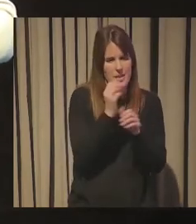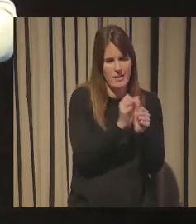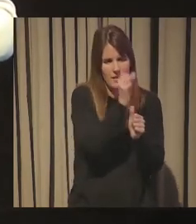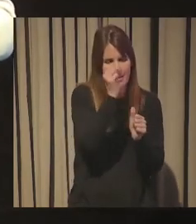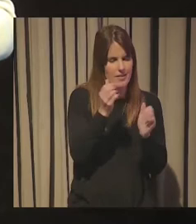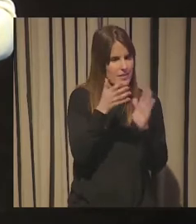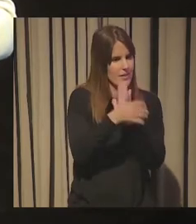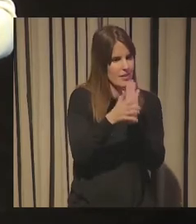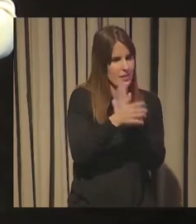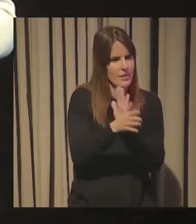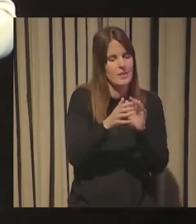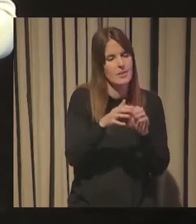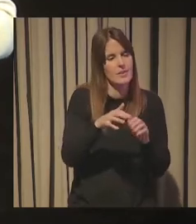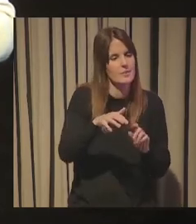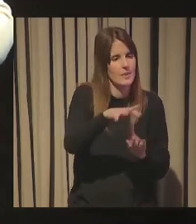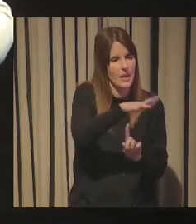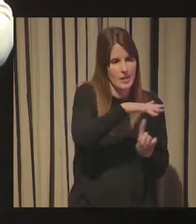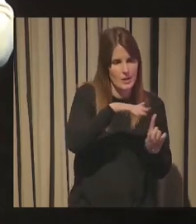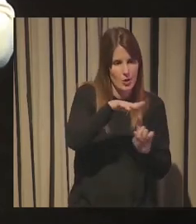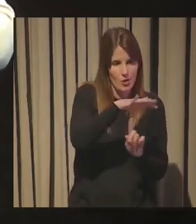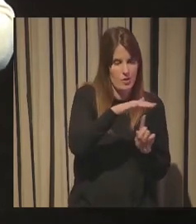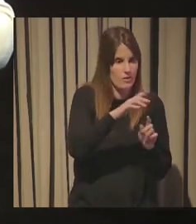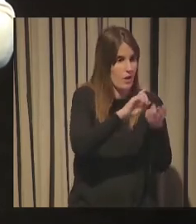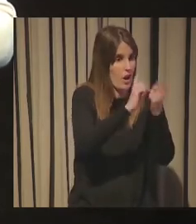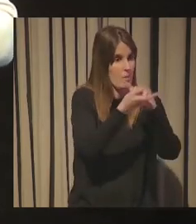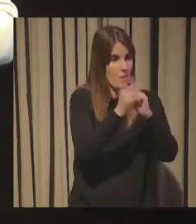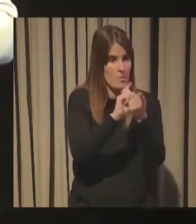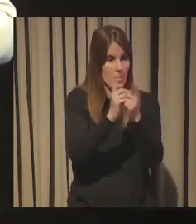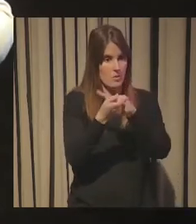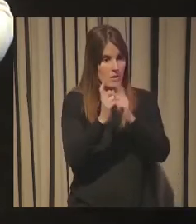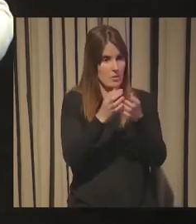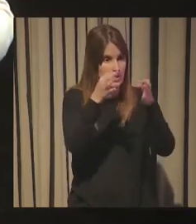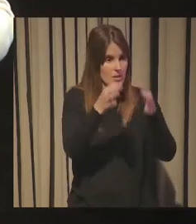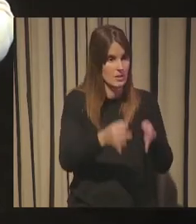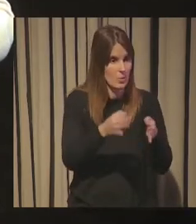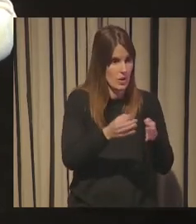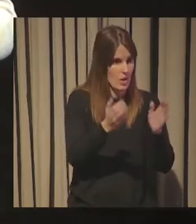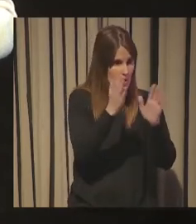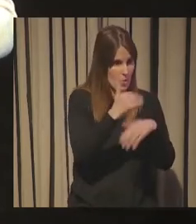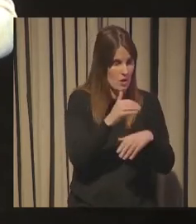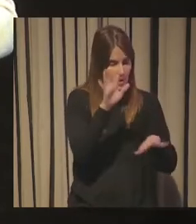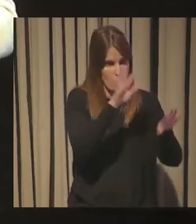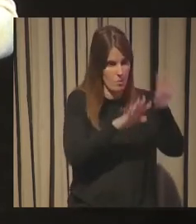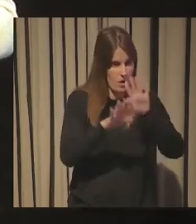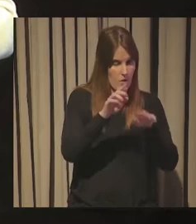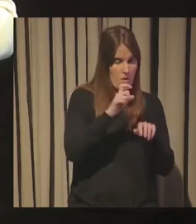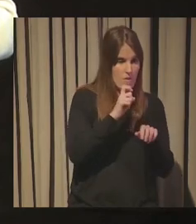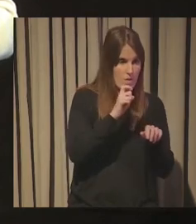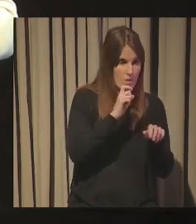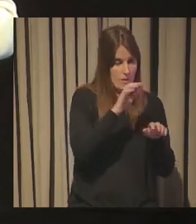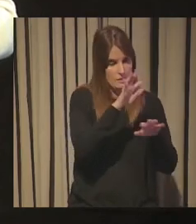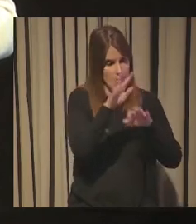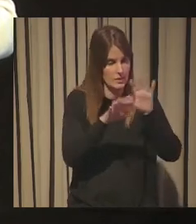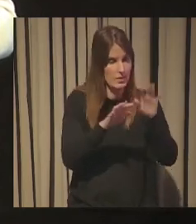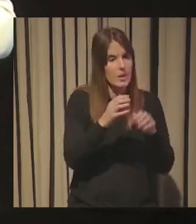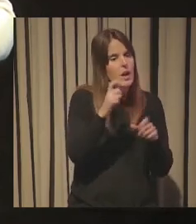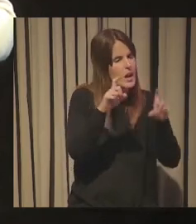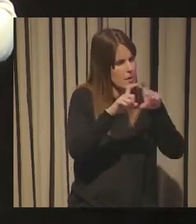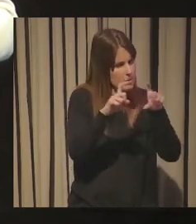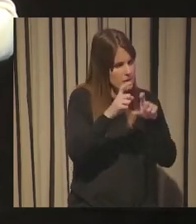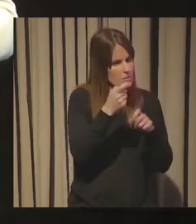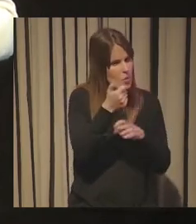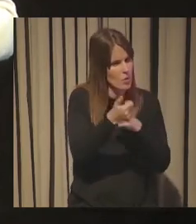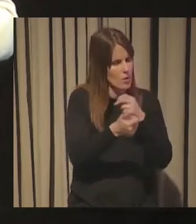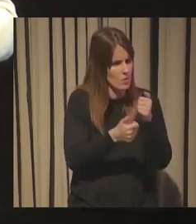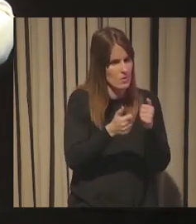vivimos en un entorno bucal, buca, que es volátil, que es incierto, que es complejo, que es ambiguo y yo creo que cada vez más las empresas deben buscar,